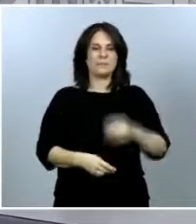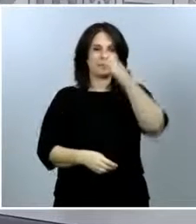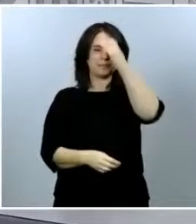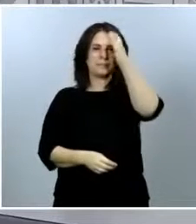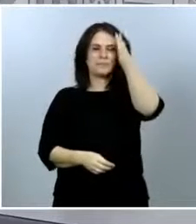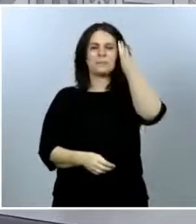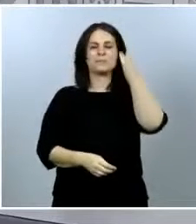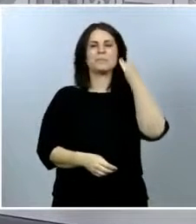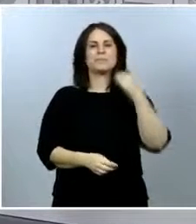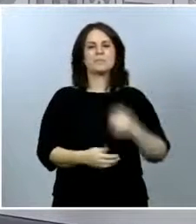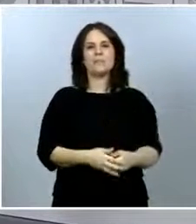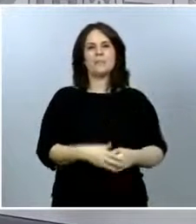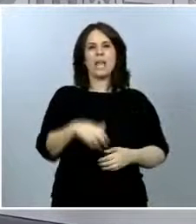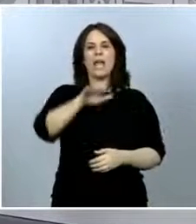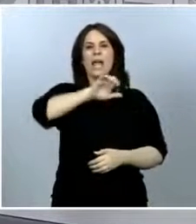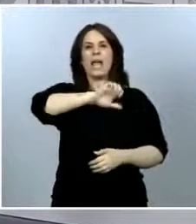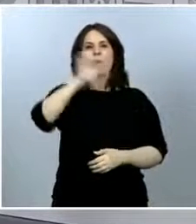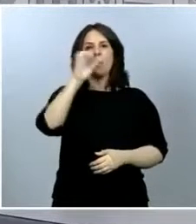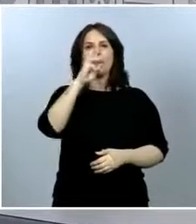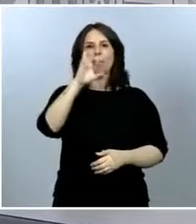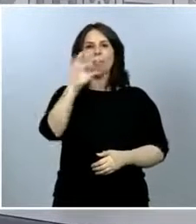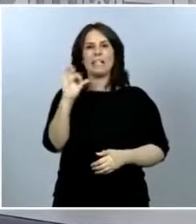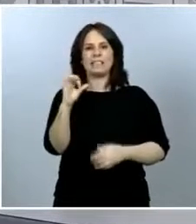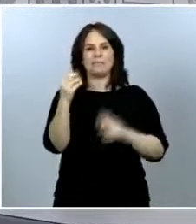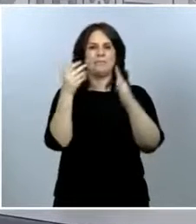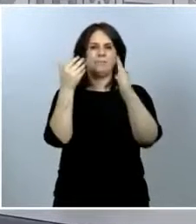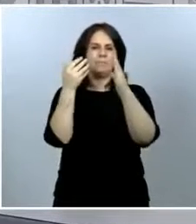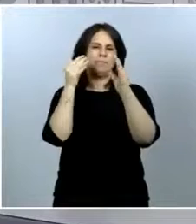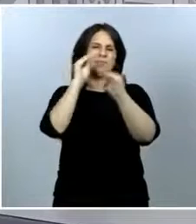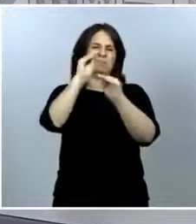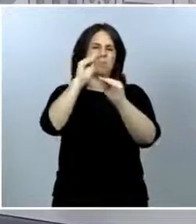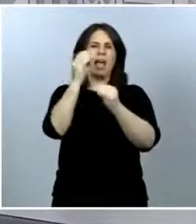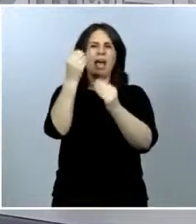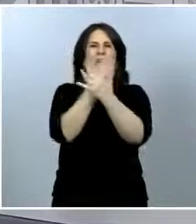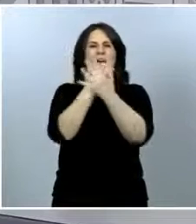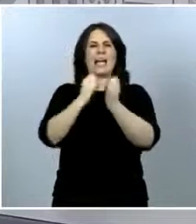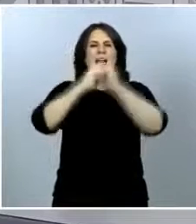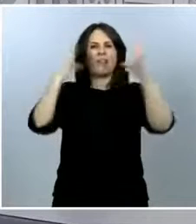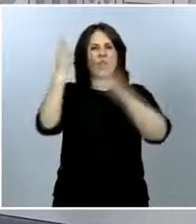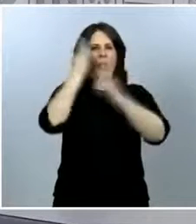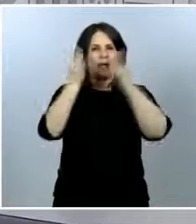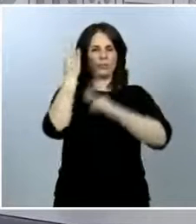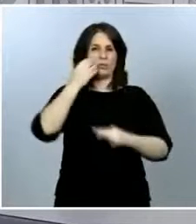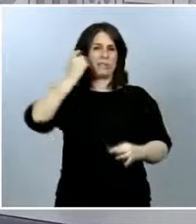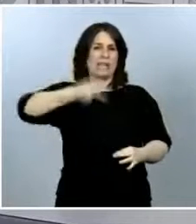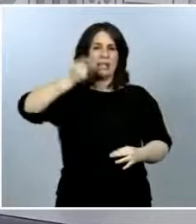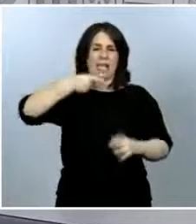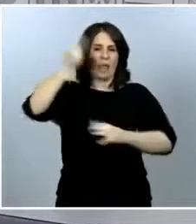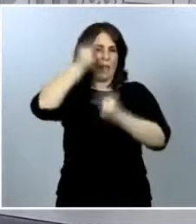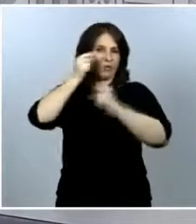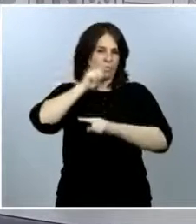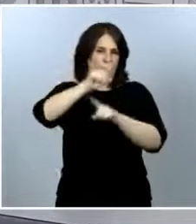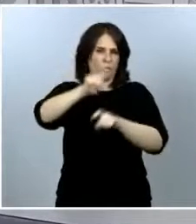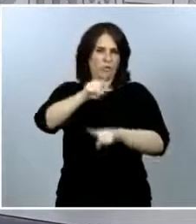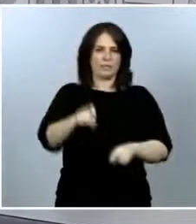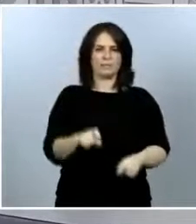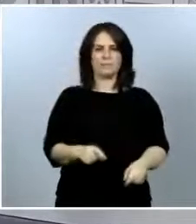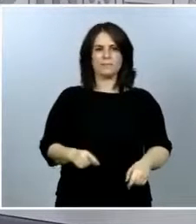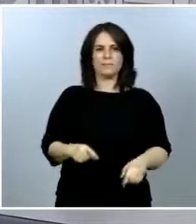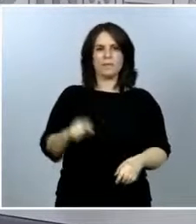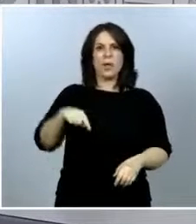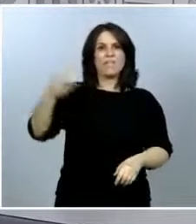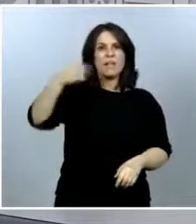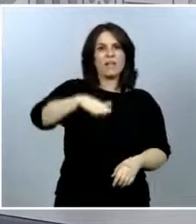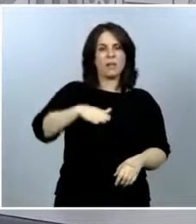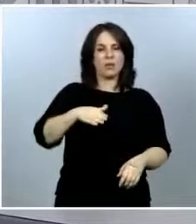Europa Press le pregunta aclaraciones sobre los datos. Es habitual las preguntas sobre datos. Hoy no figura ningún nuevo fallecido en la